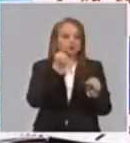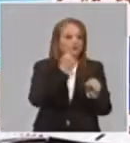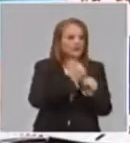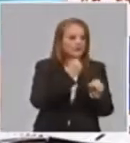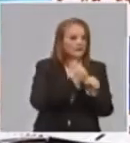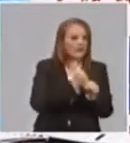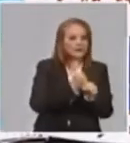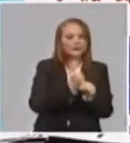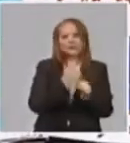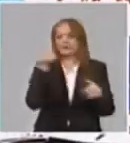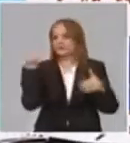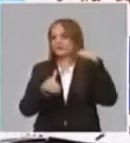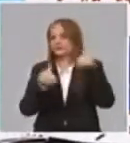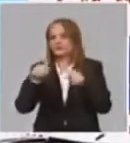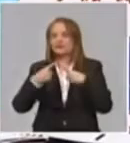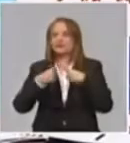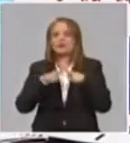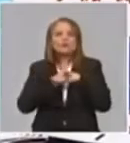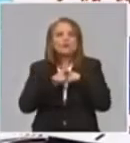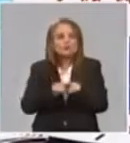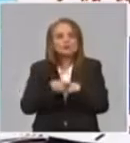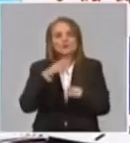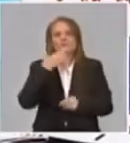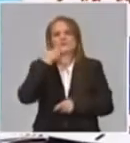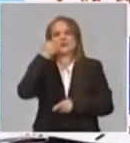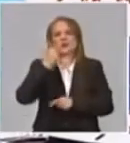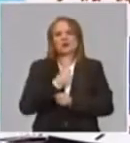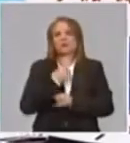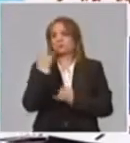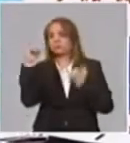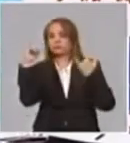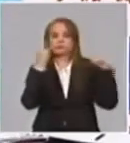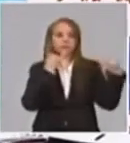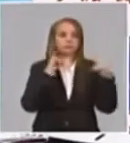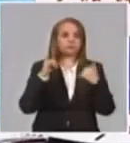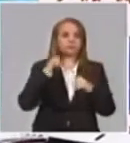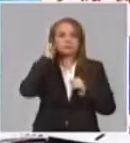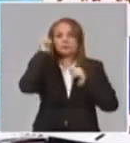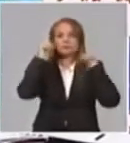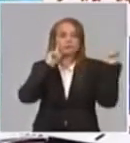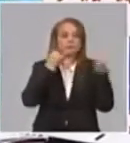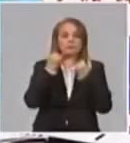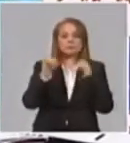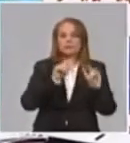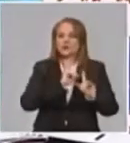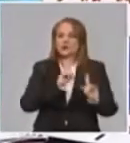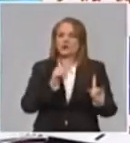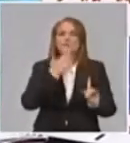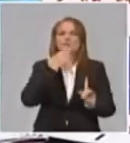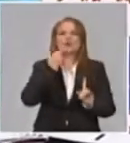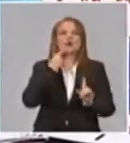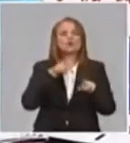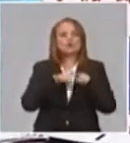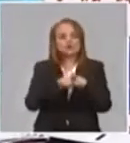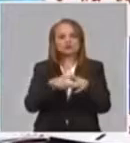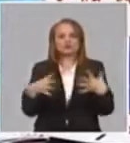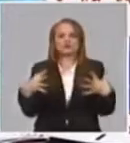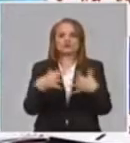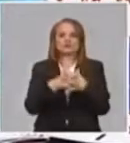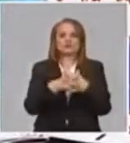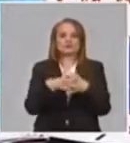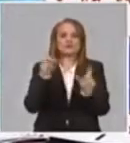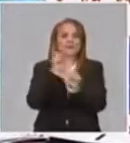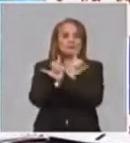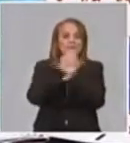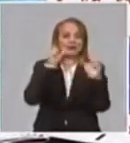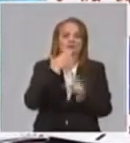nos tenemos que unir para ser más efectivos en el resultado del impacto. Porque nosotros estamos apostando en este momento por también